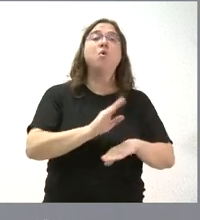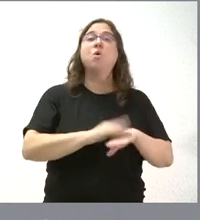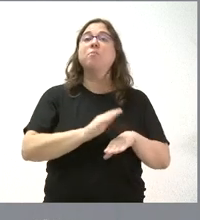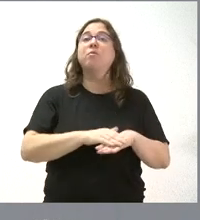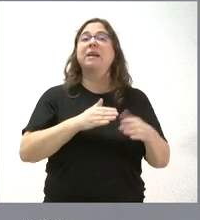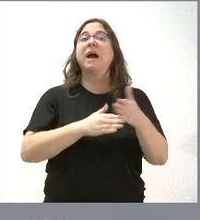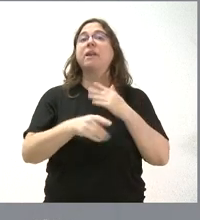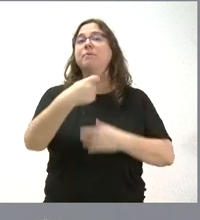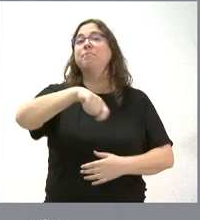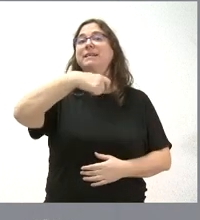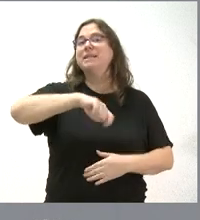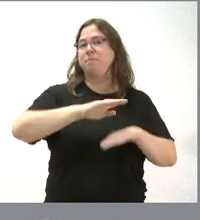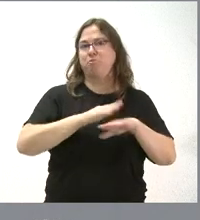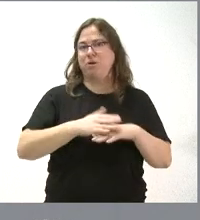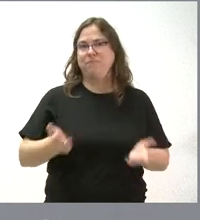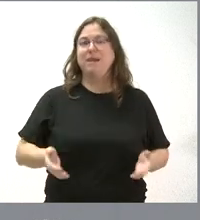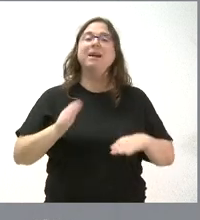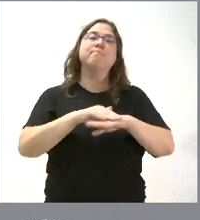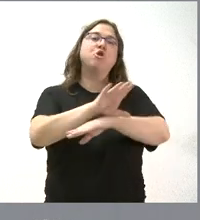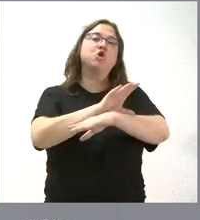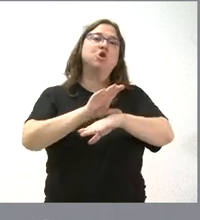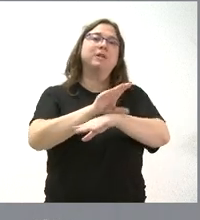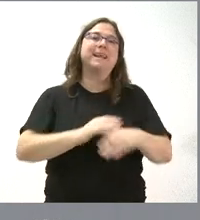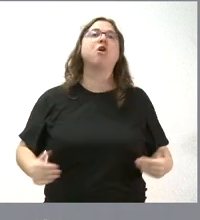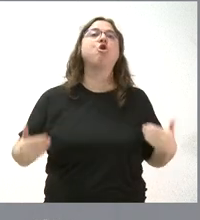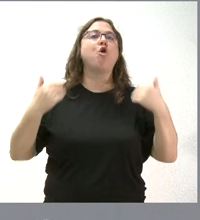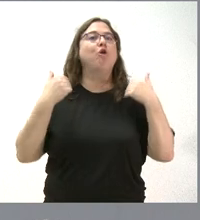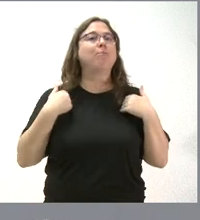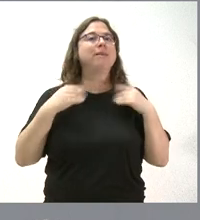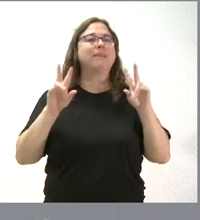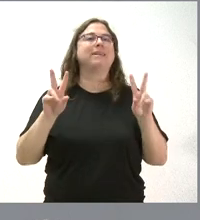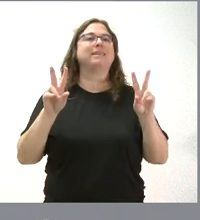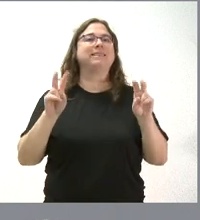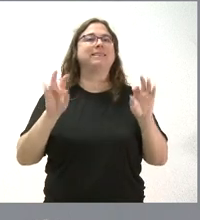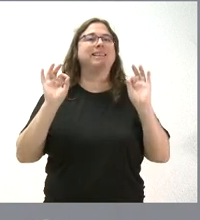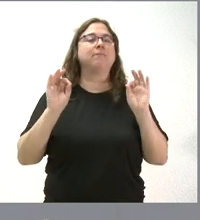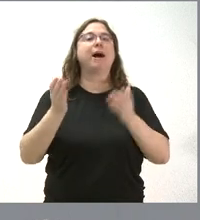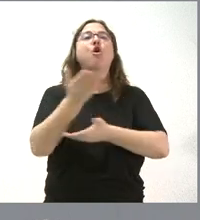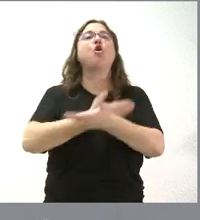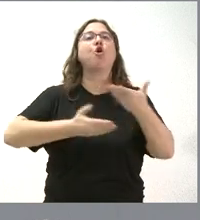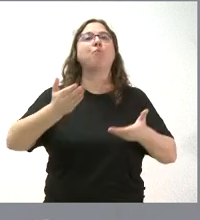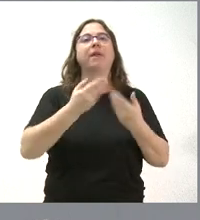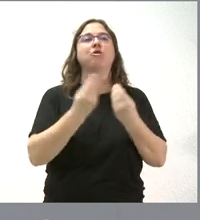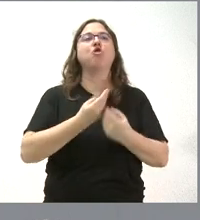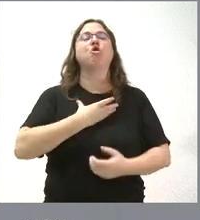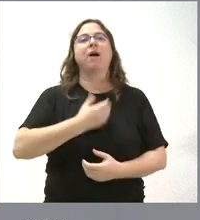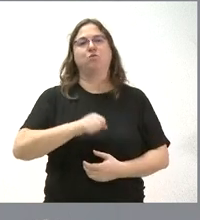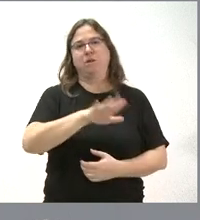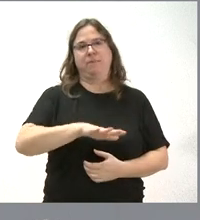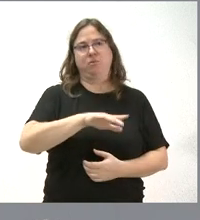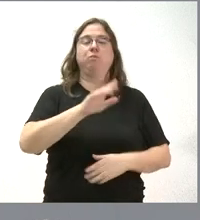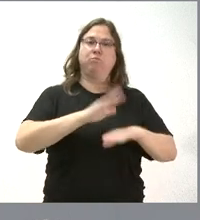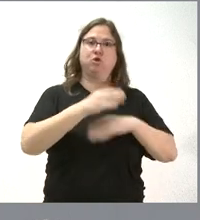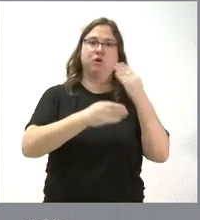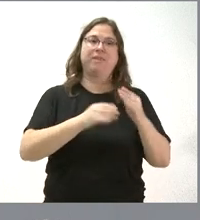hace a través de presidencia? Porque es la consejería que tiene, en este caso, las competencias en materia de cooperación con los municipios. Y, lógicamente, la